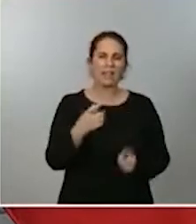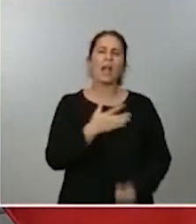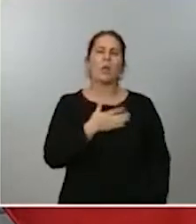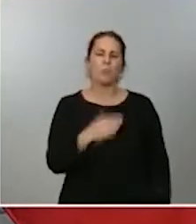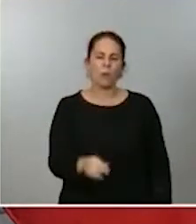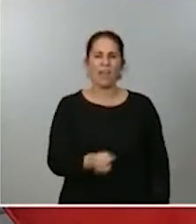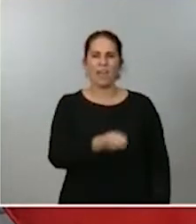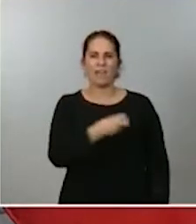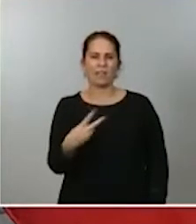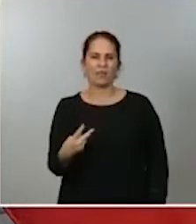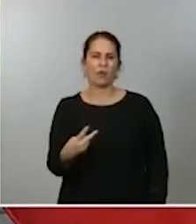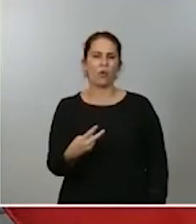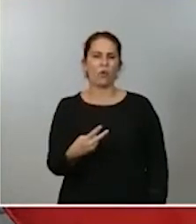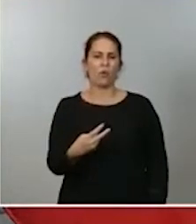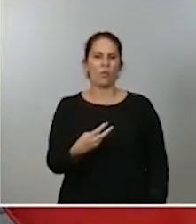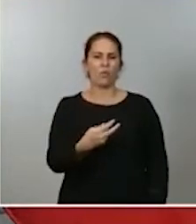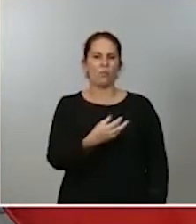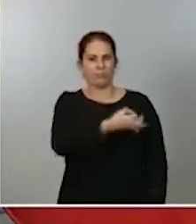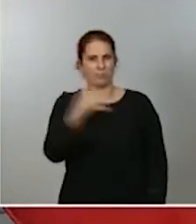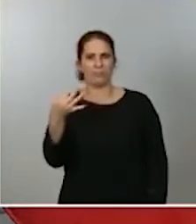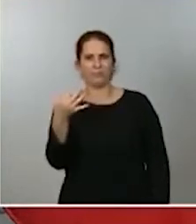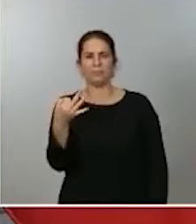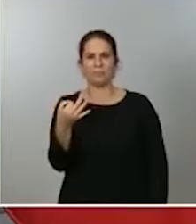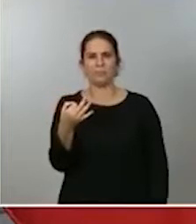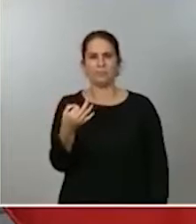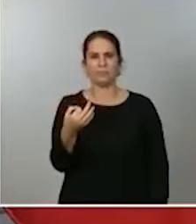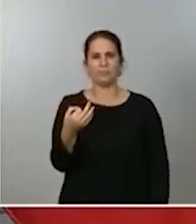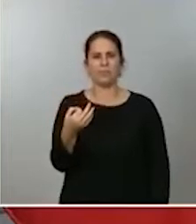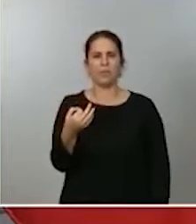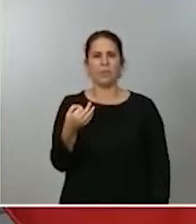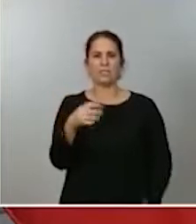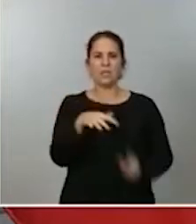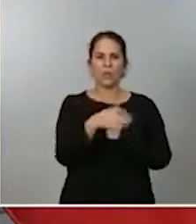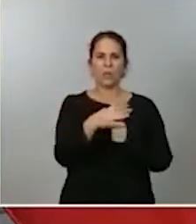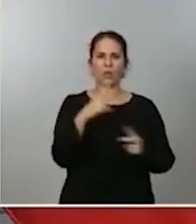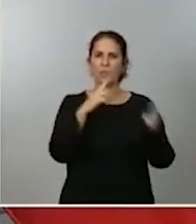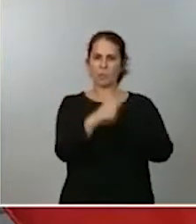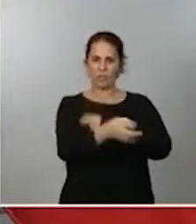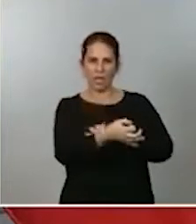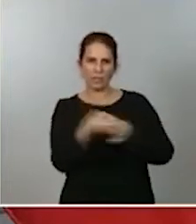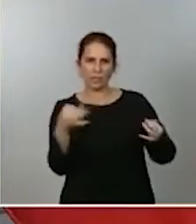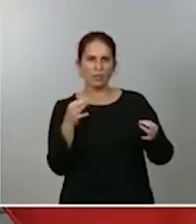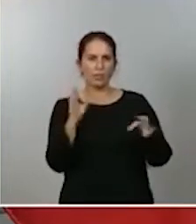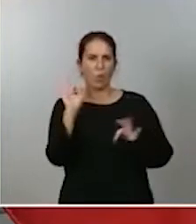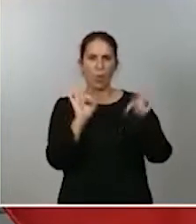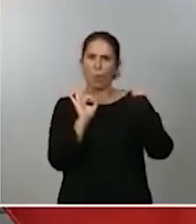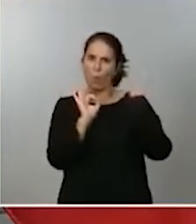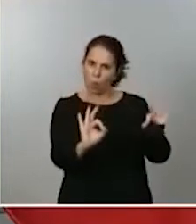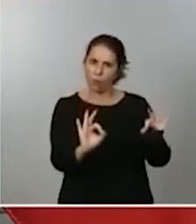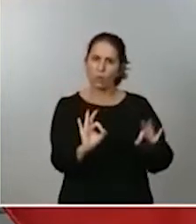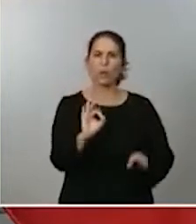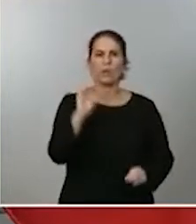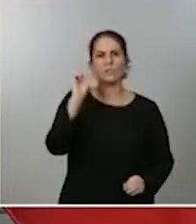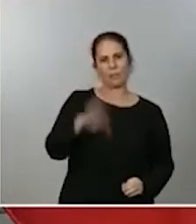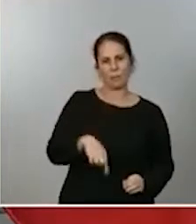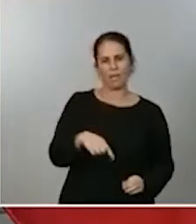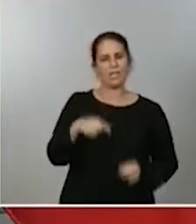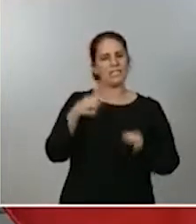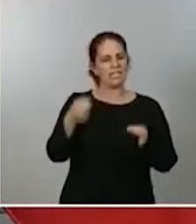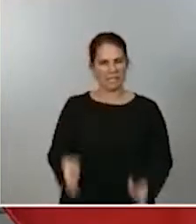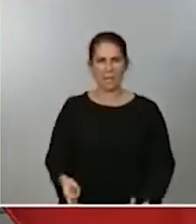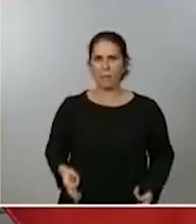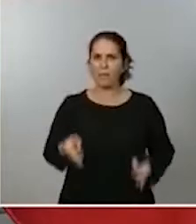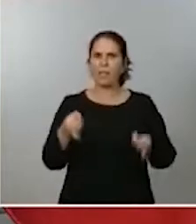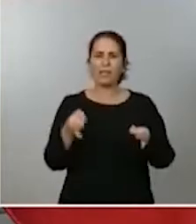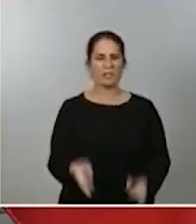deseado desde la proporcionalidad de la situación en la que estamos viviendo y, por supuesto, anteponiendo siempre y, en cualquier caso,